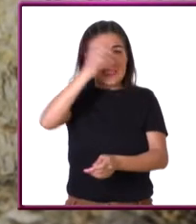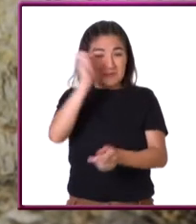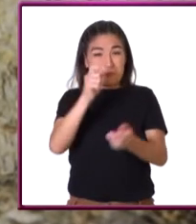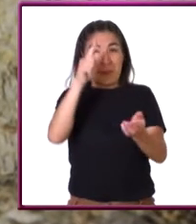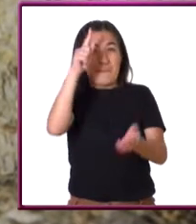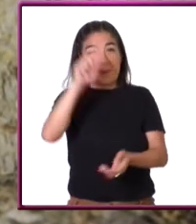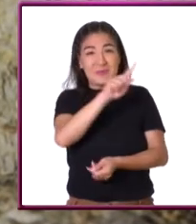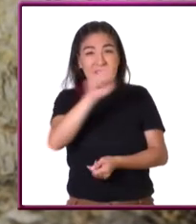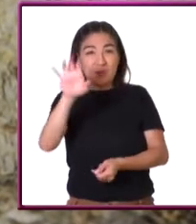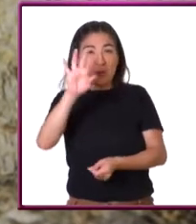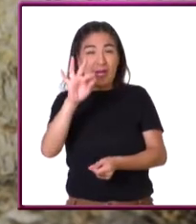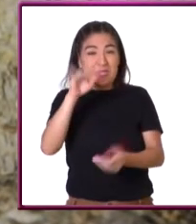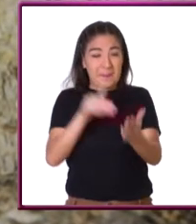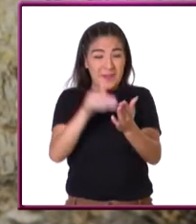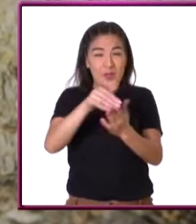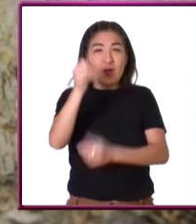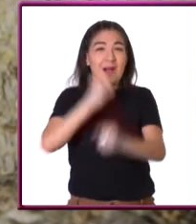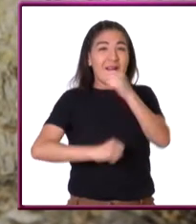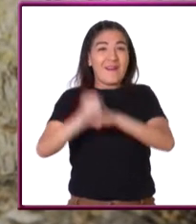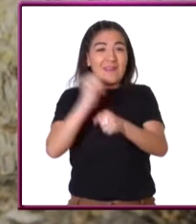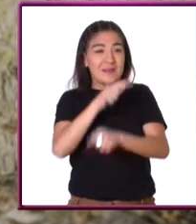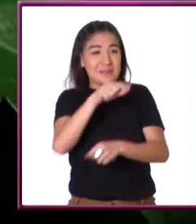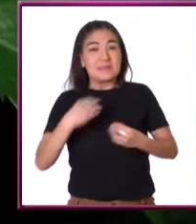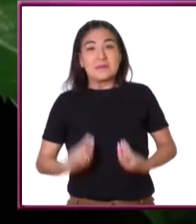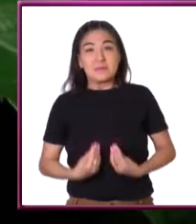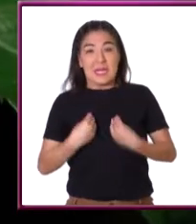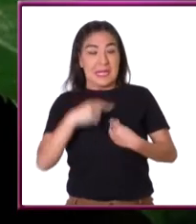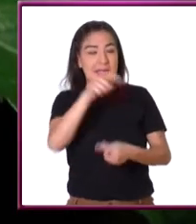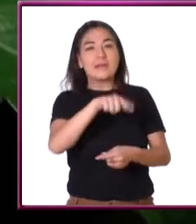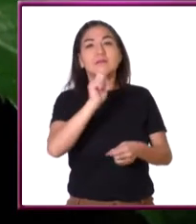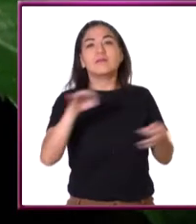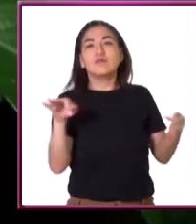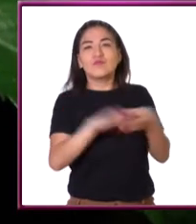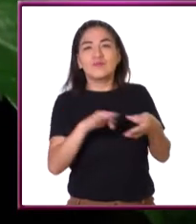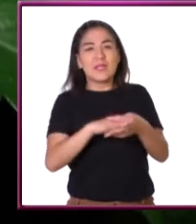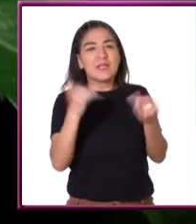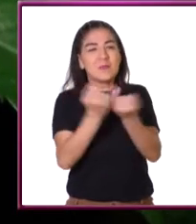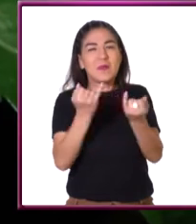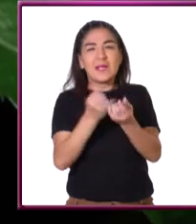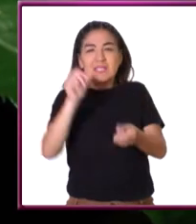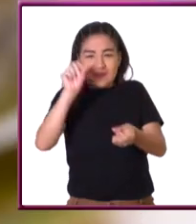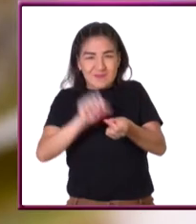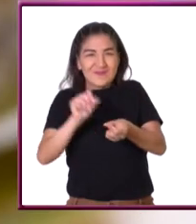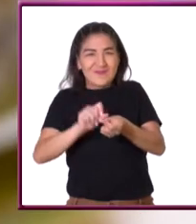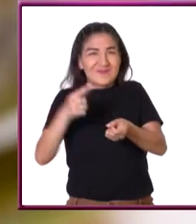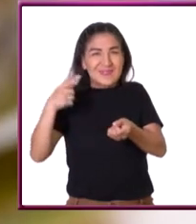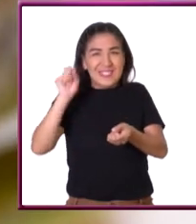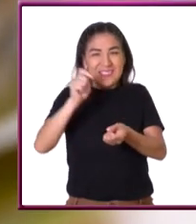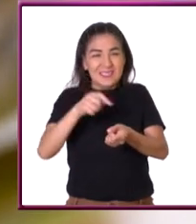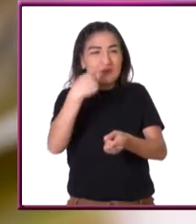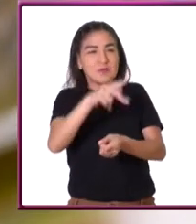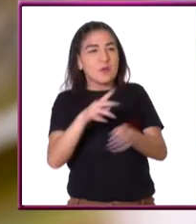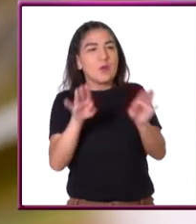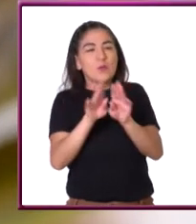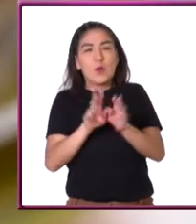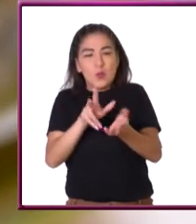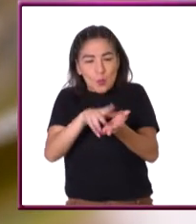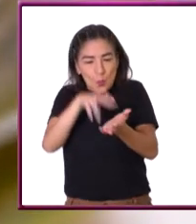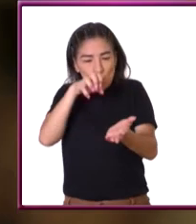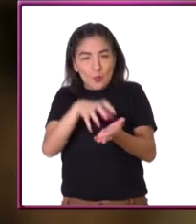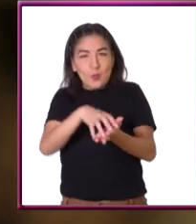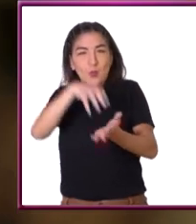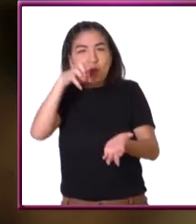hace más de 140 millones de años. Las cigarras son parientes cercanos de las chinches y tienen un aparato bucal